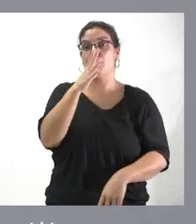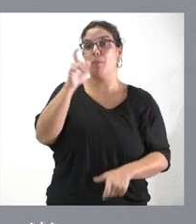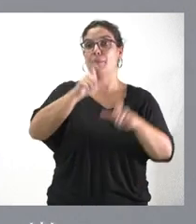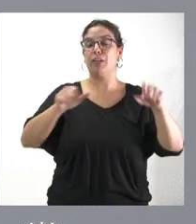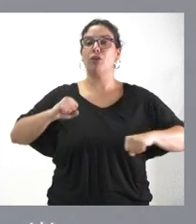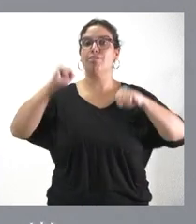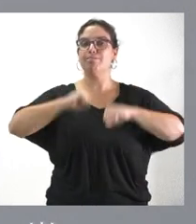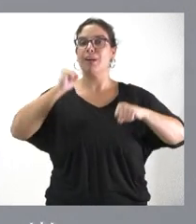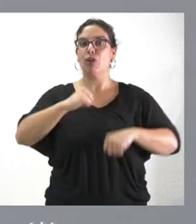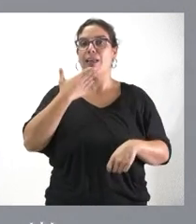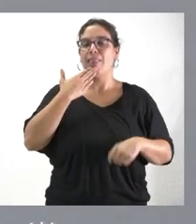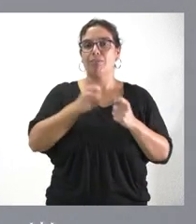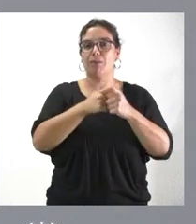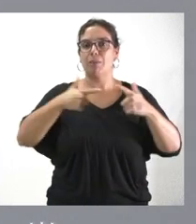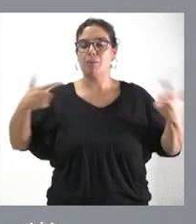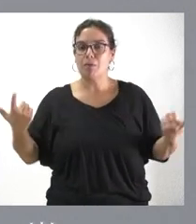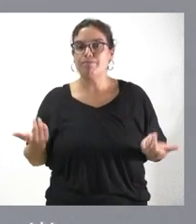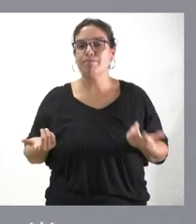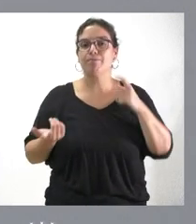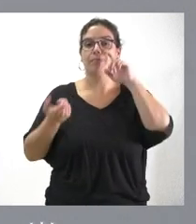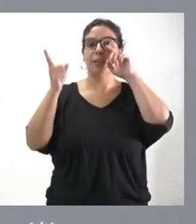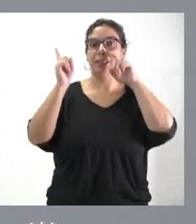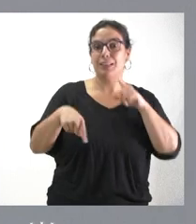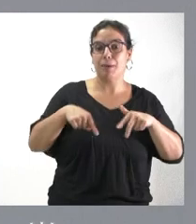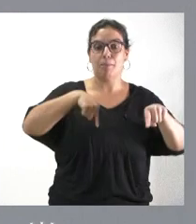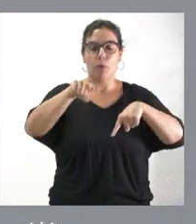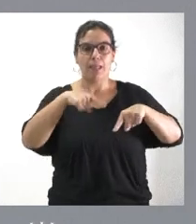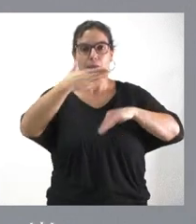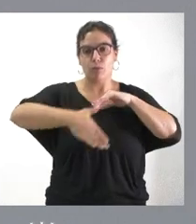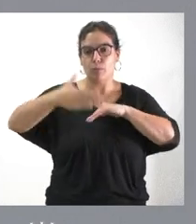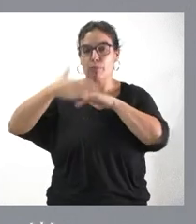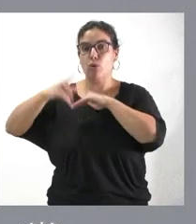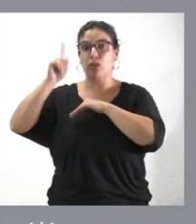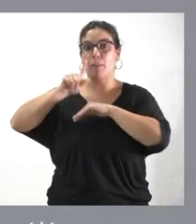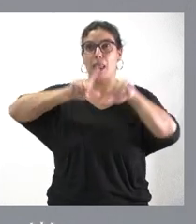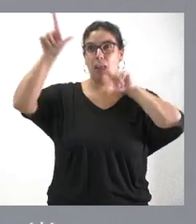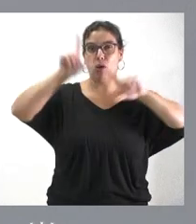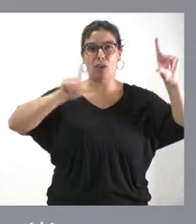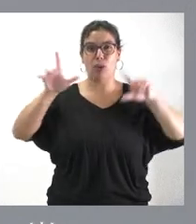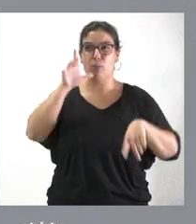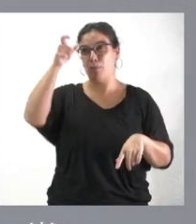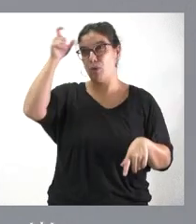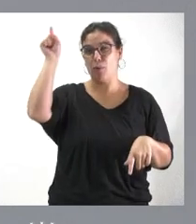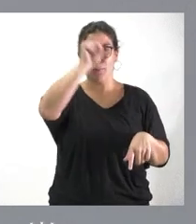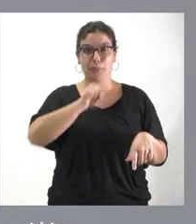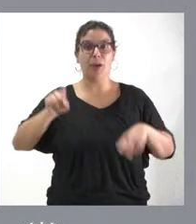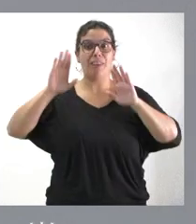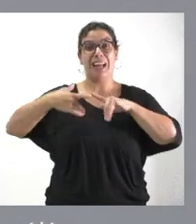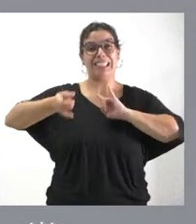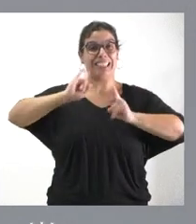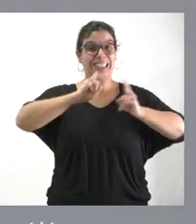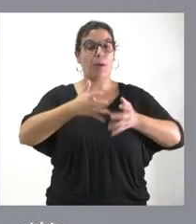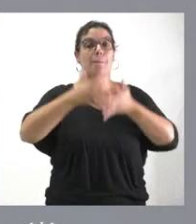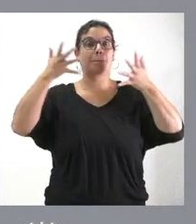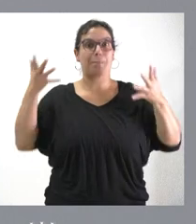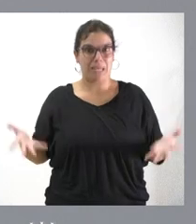la población en los últimos tiempos y las limitaciones de movilidad o la dispersión geográfica, que produce también un incremento de llamadas a este centro